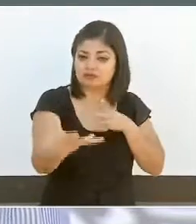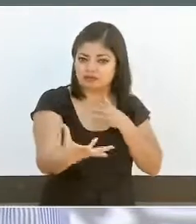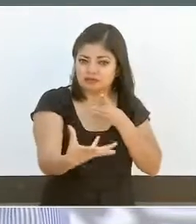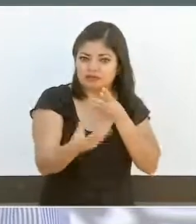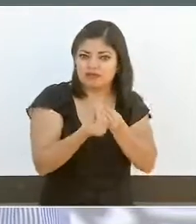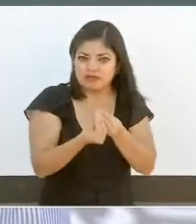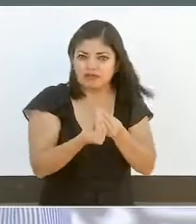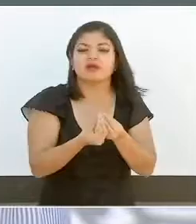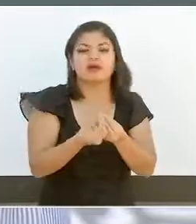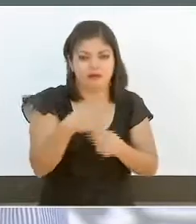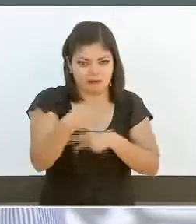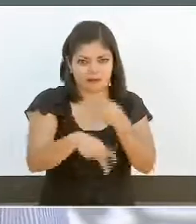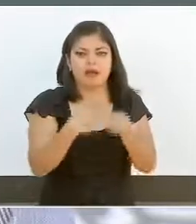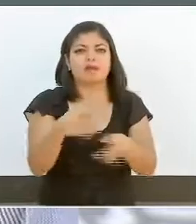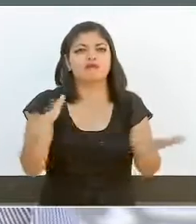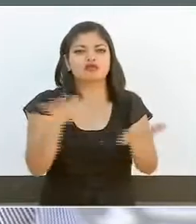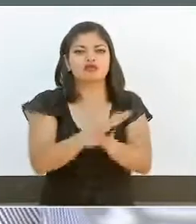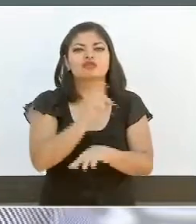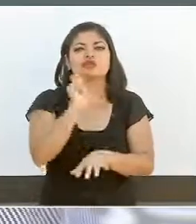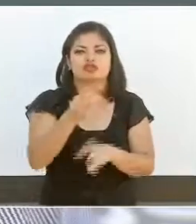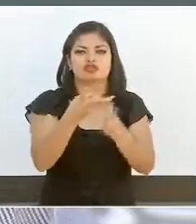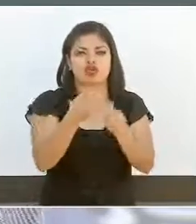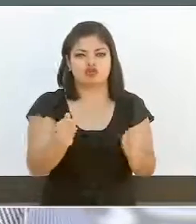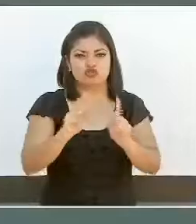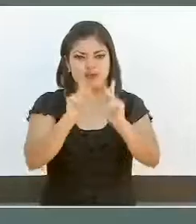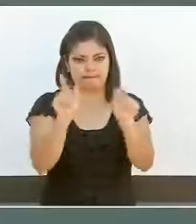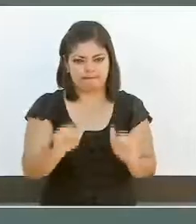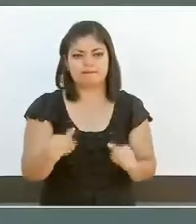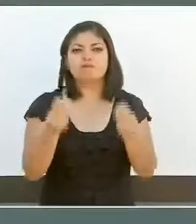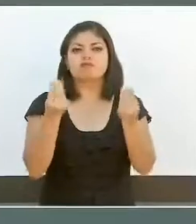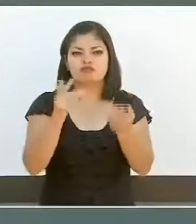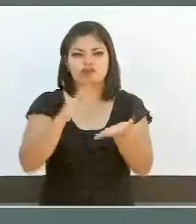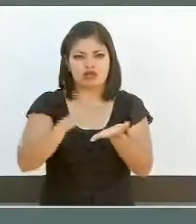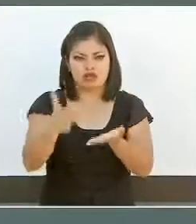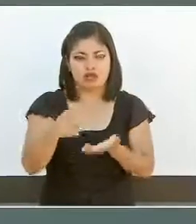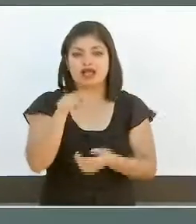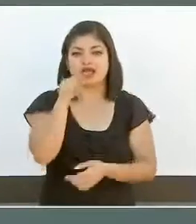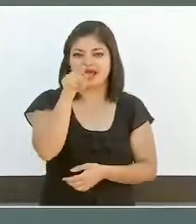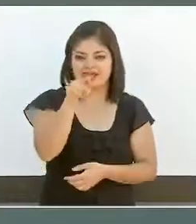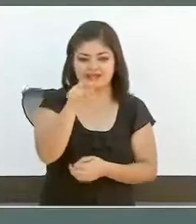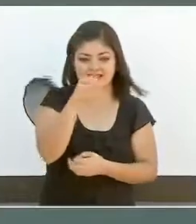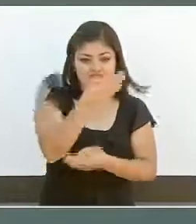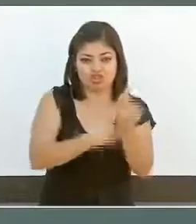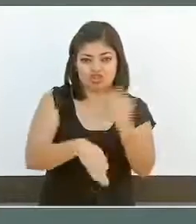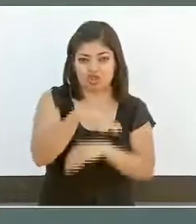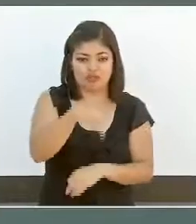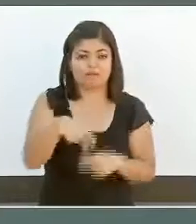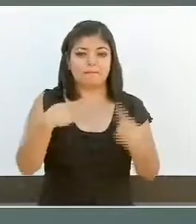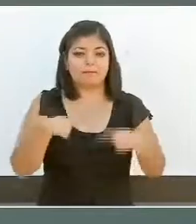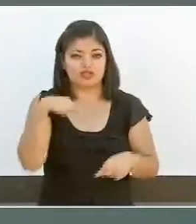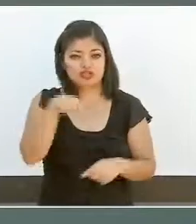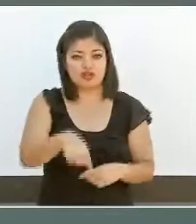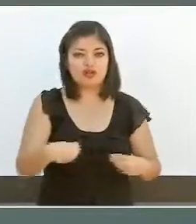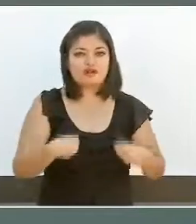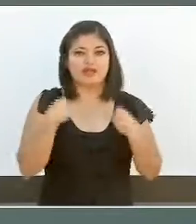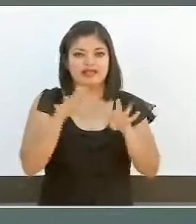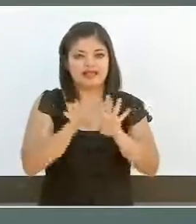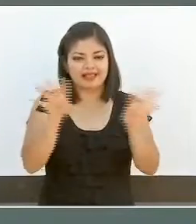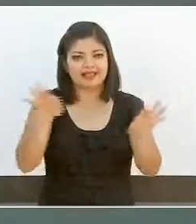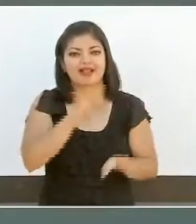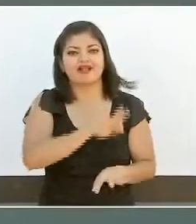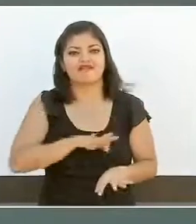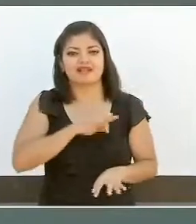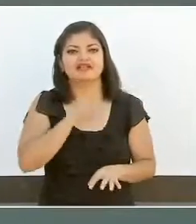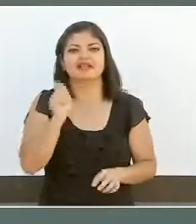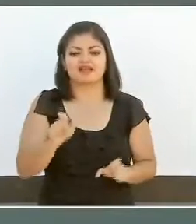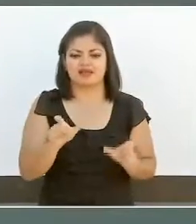vamos a conquistar la paz. Muchas gracias aquí a los habitantes de Tequila, muchas felicidades a la Guardia